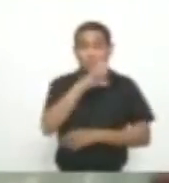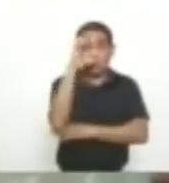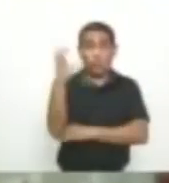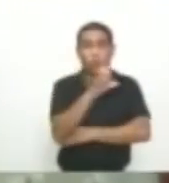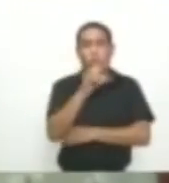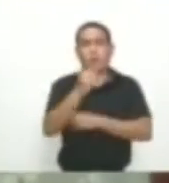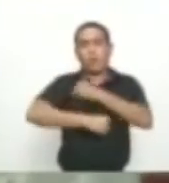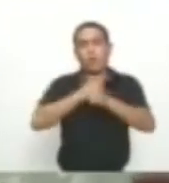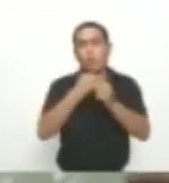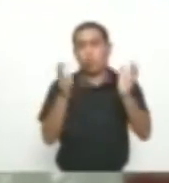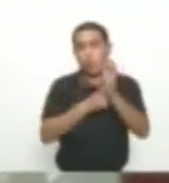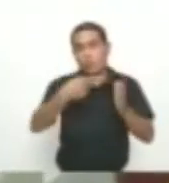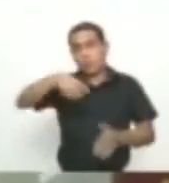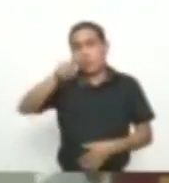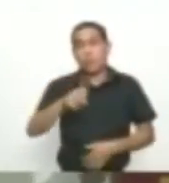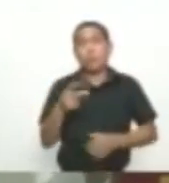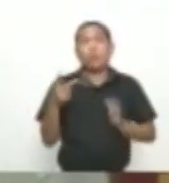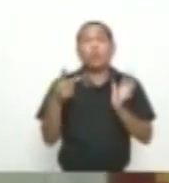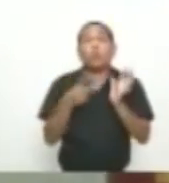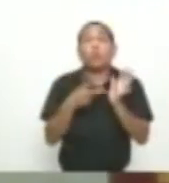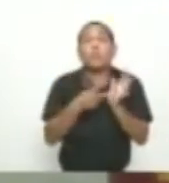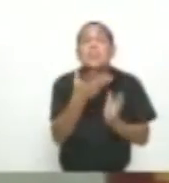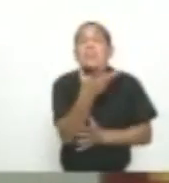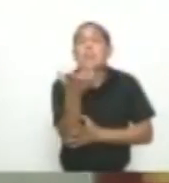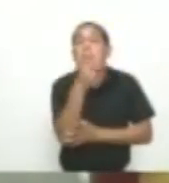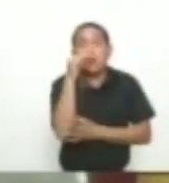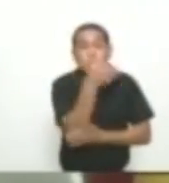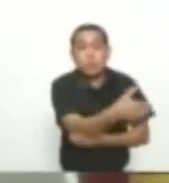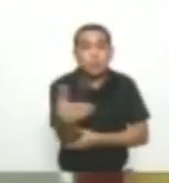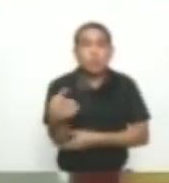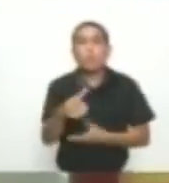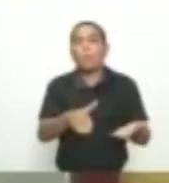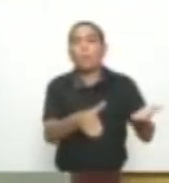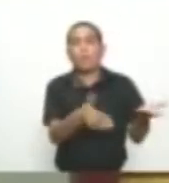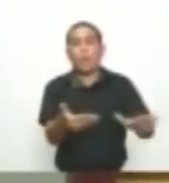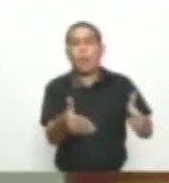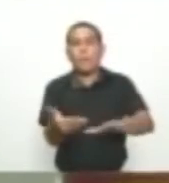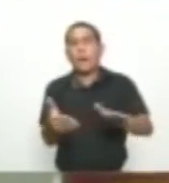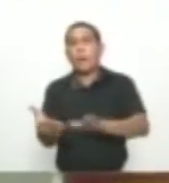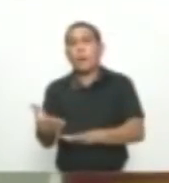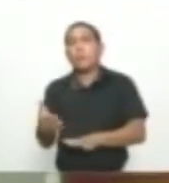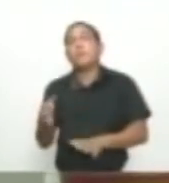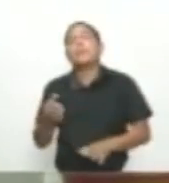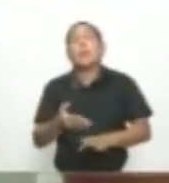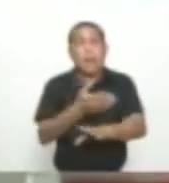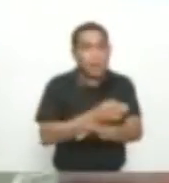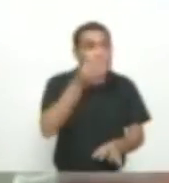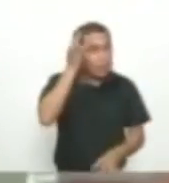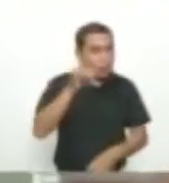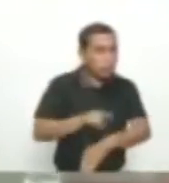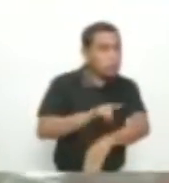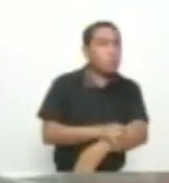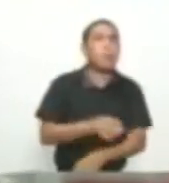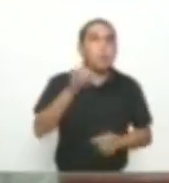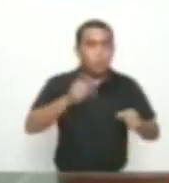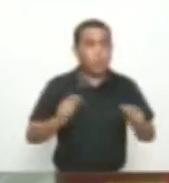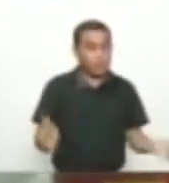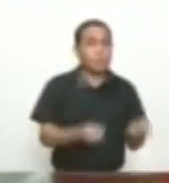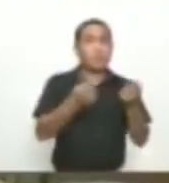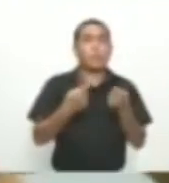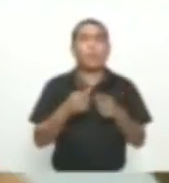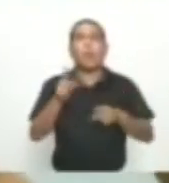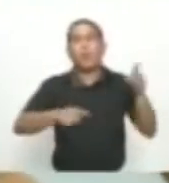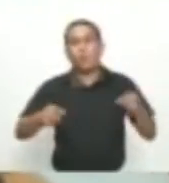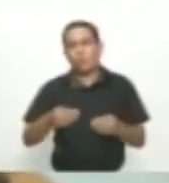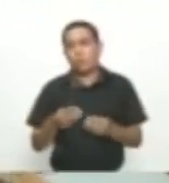2016 2570 niños murieron Por accidentes Que pudieron prevenirse Y unos 779 Resultaron